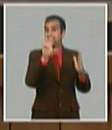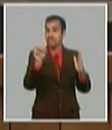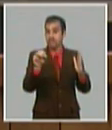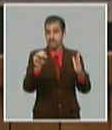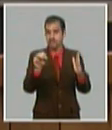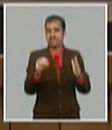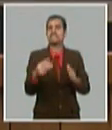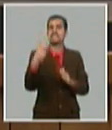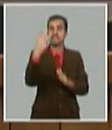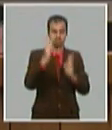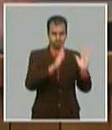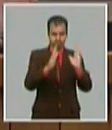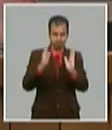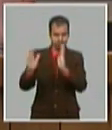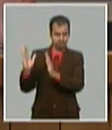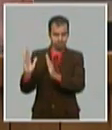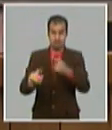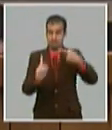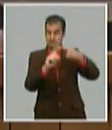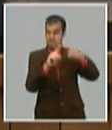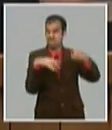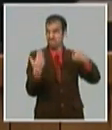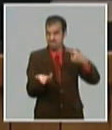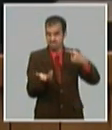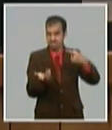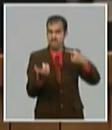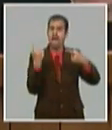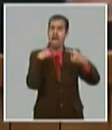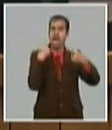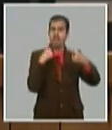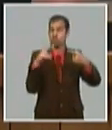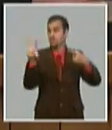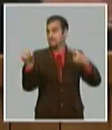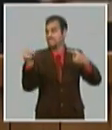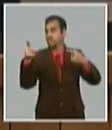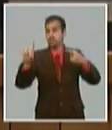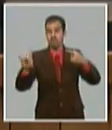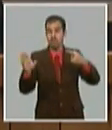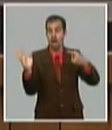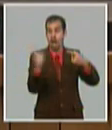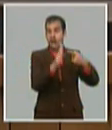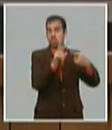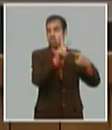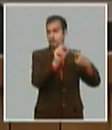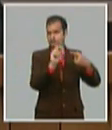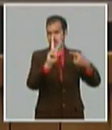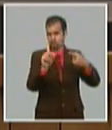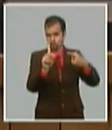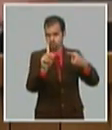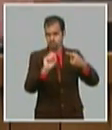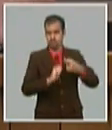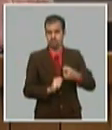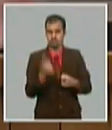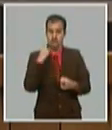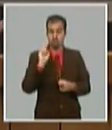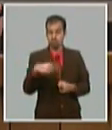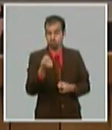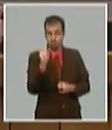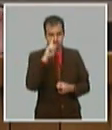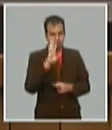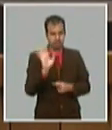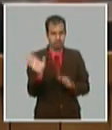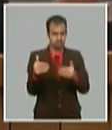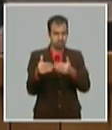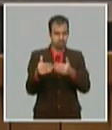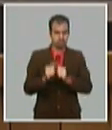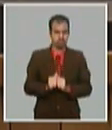una primera etapa comprendida en el periodo entre el año 2019 y 2021 que concluye el año que viene esa etapa va a ser de